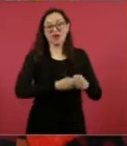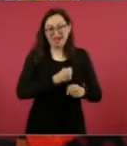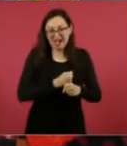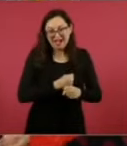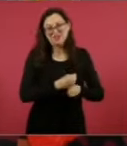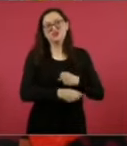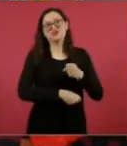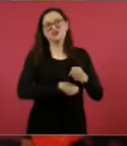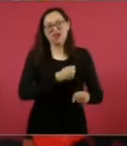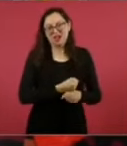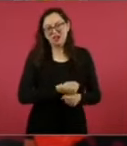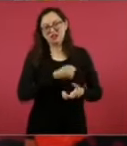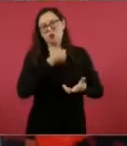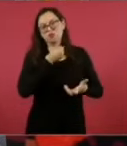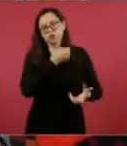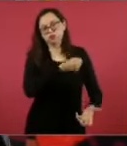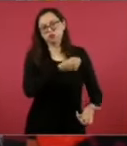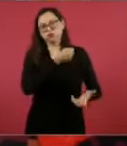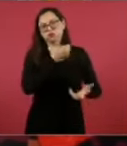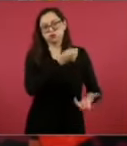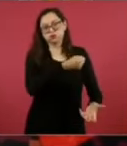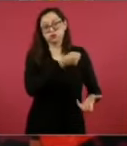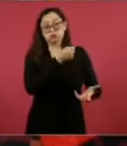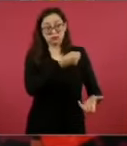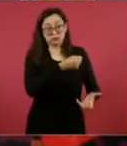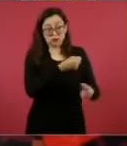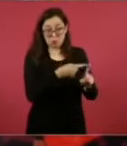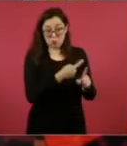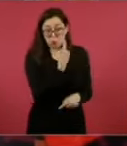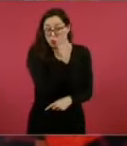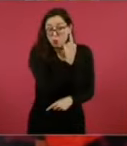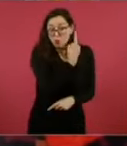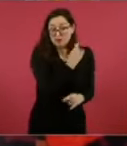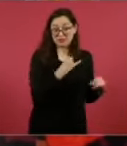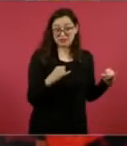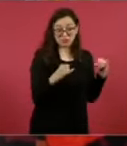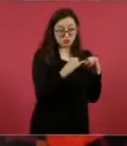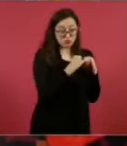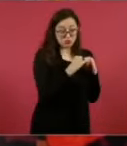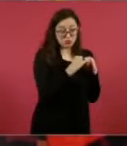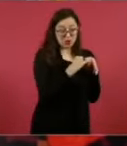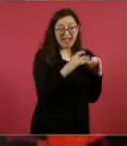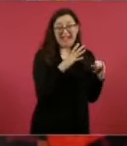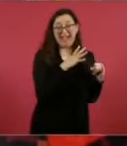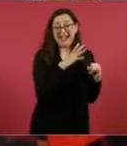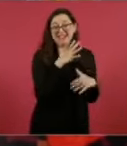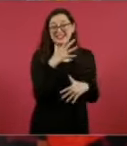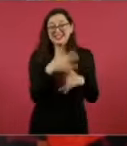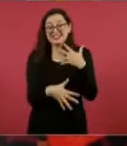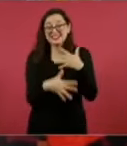Y así, como 10 o 15 o 20, entonces ahí va a tener para las becas.